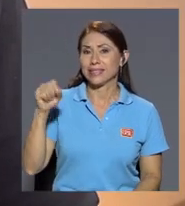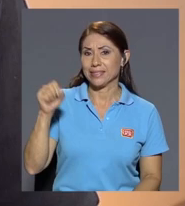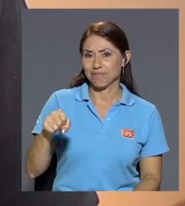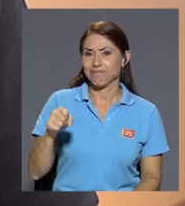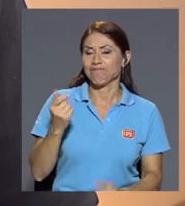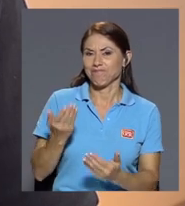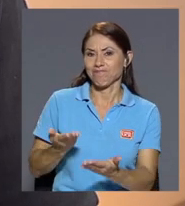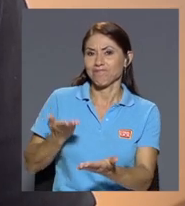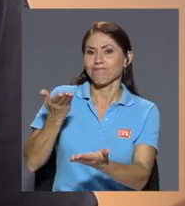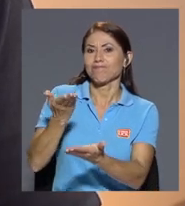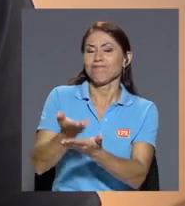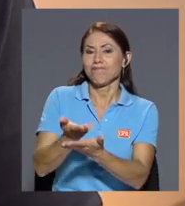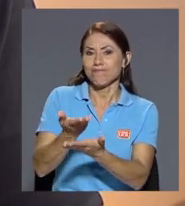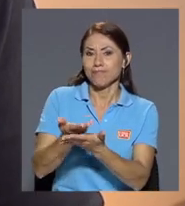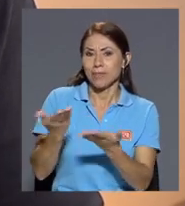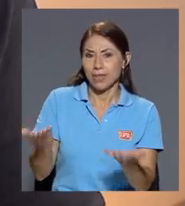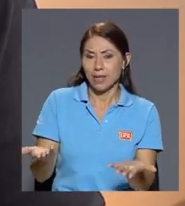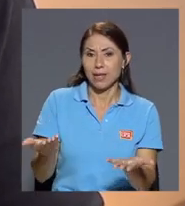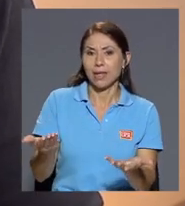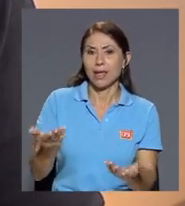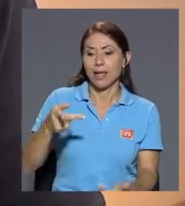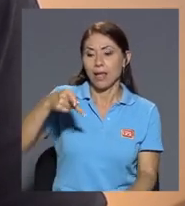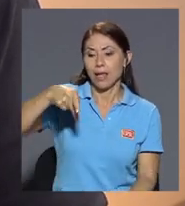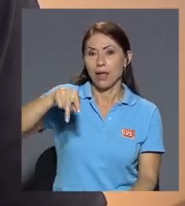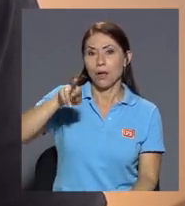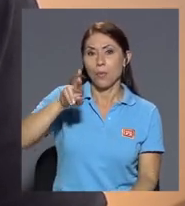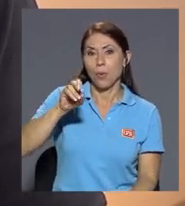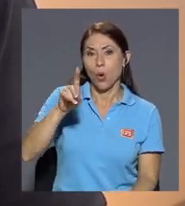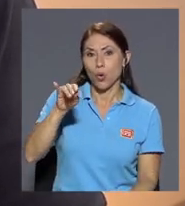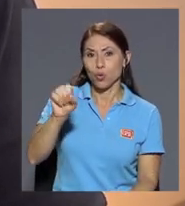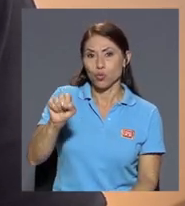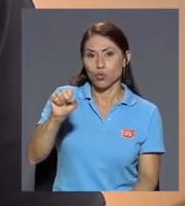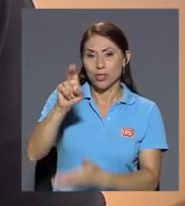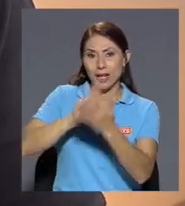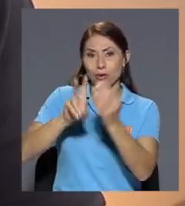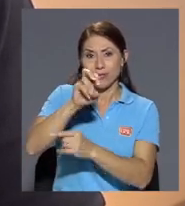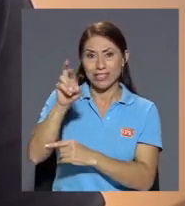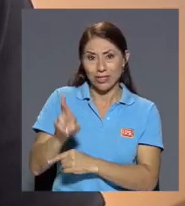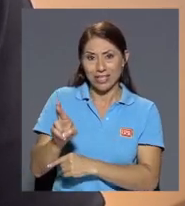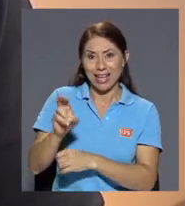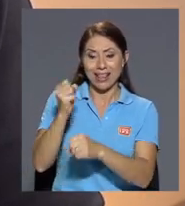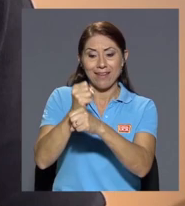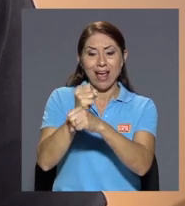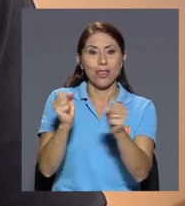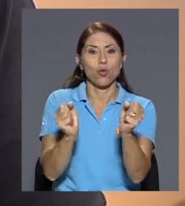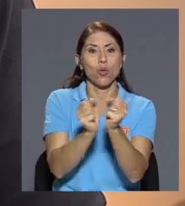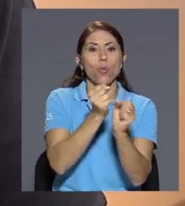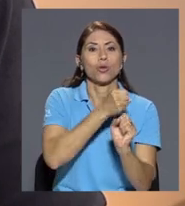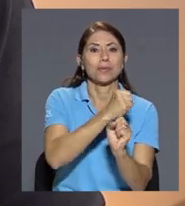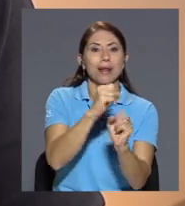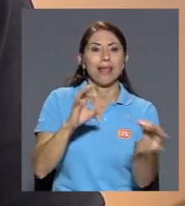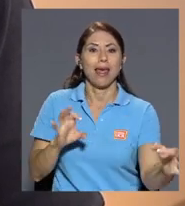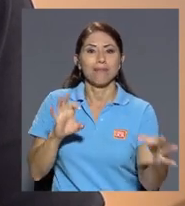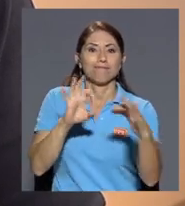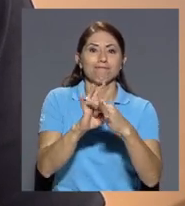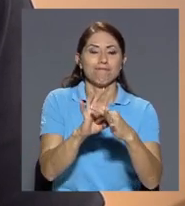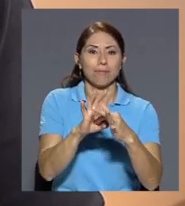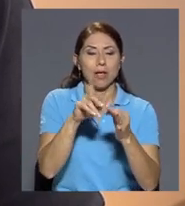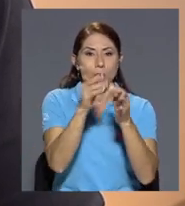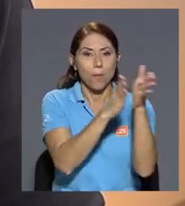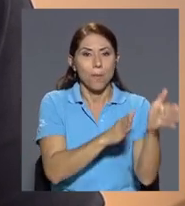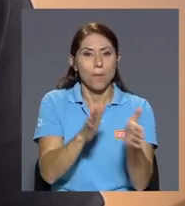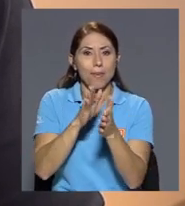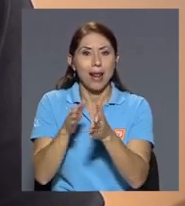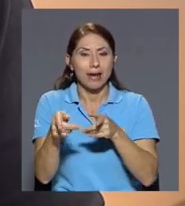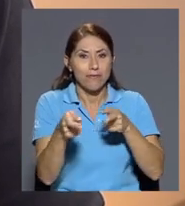que de hecho la produce de la universidad de Costa Rica está trabajando como municipal en eso en un plan regulador y lo que se busca es